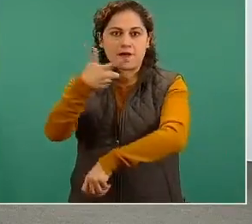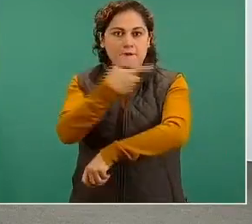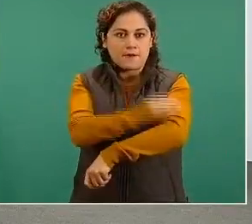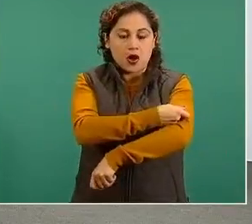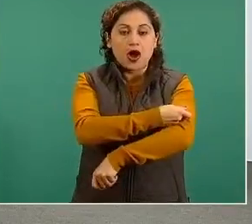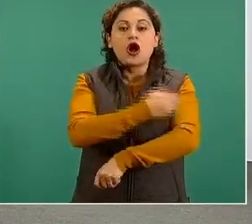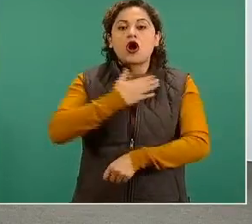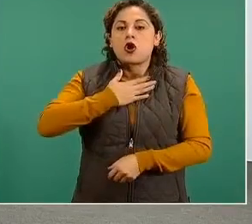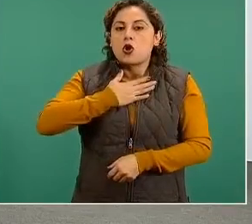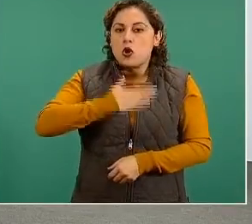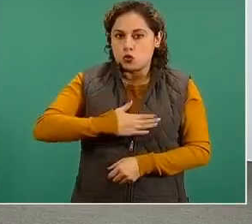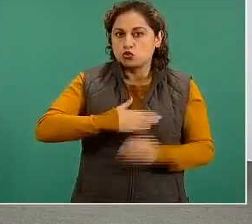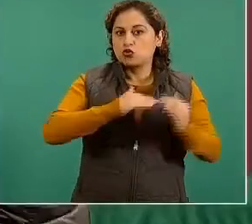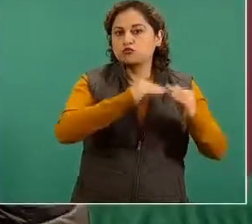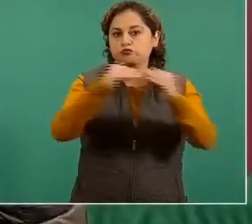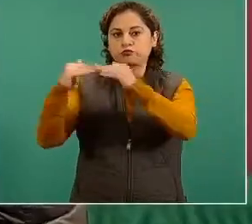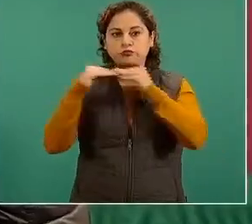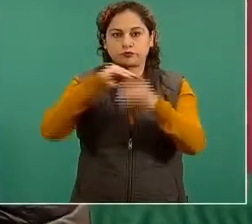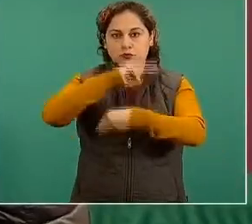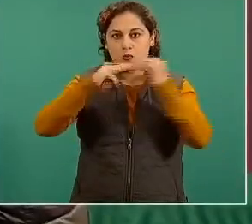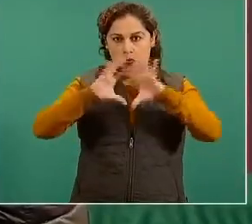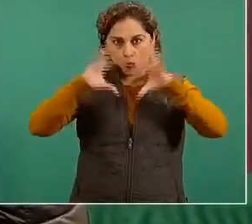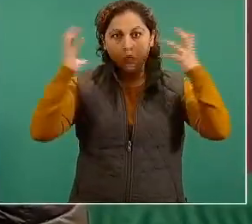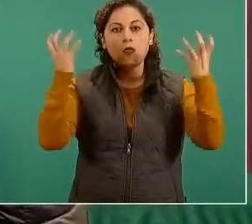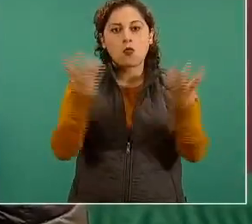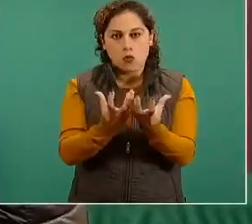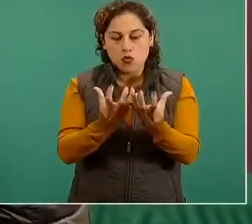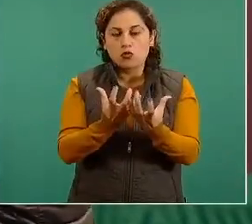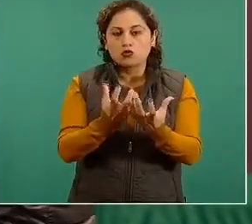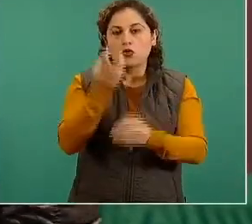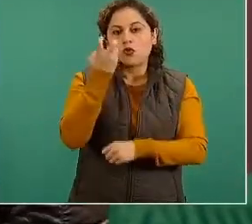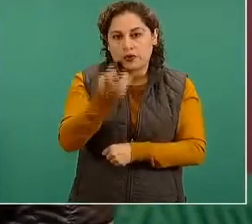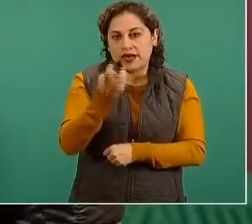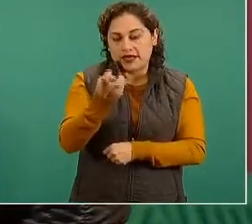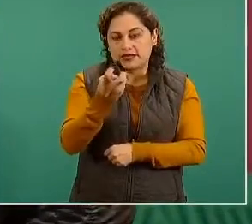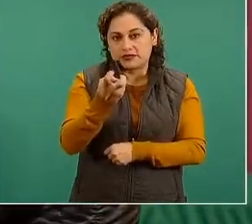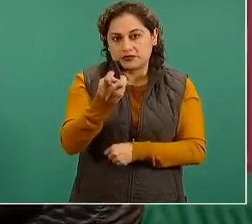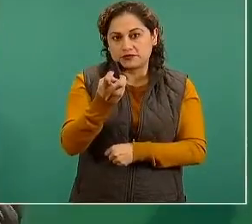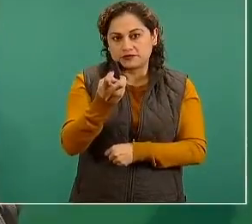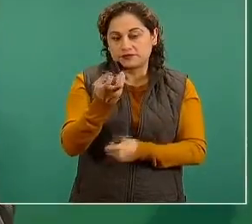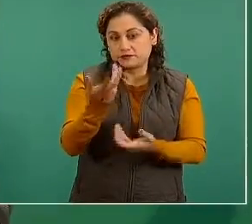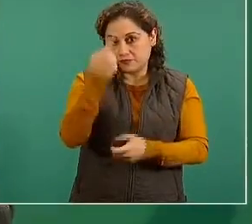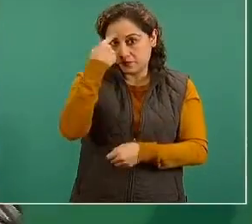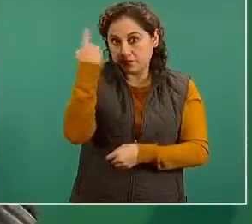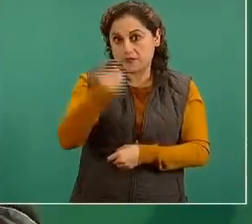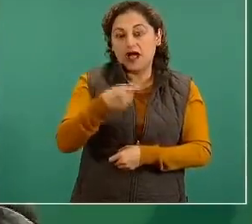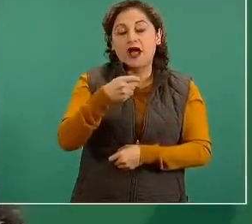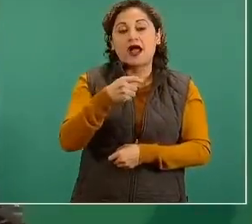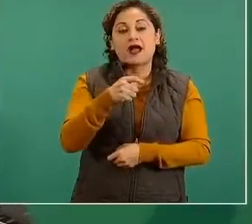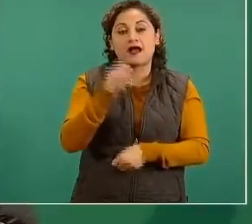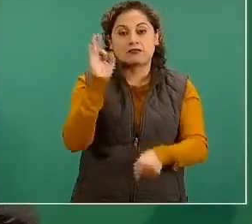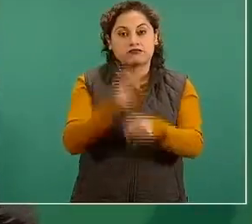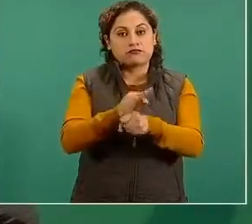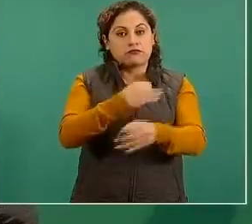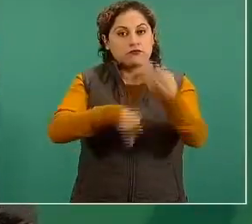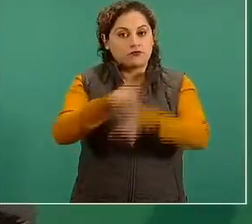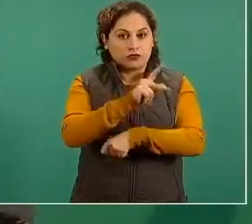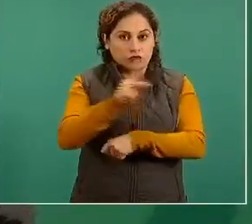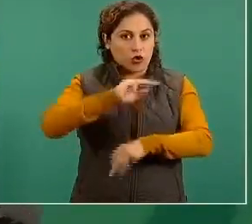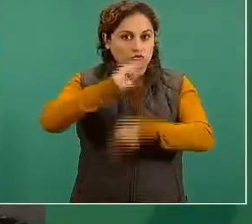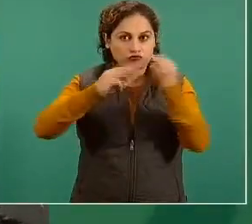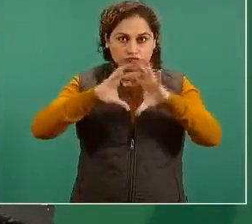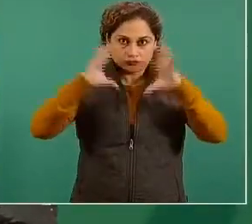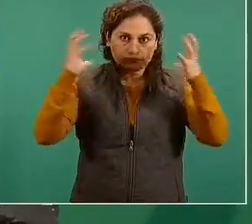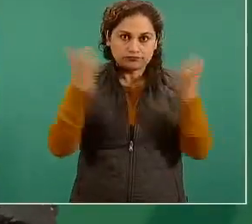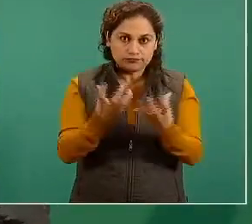esta extraordinaria herramienta para prevenir la enfermedad que es la vacuna contra el virus SARS-CoV-2. ¿Cuánto